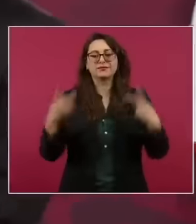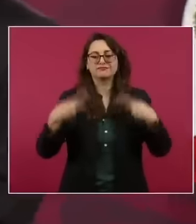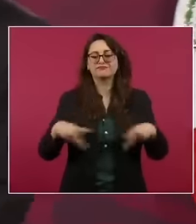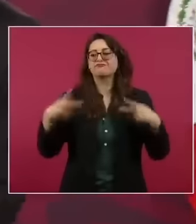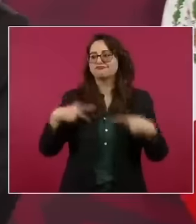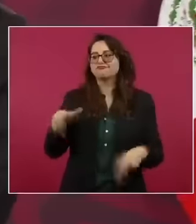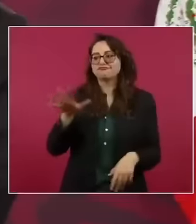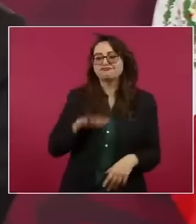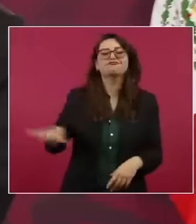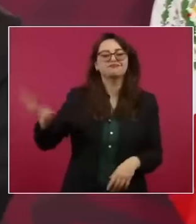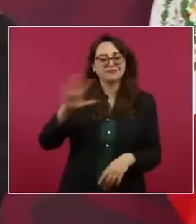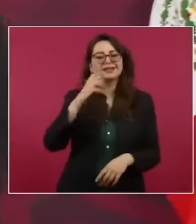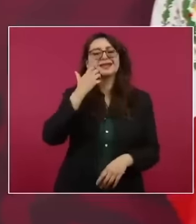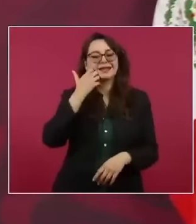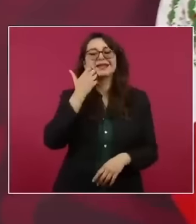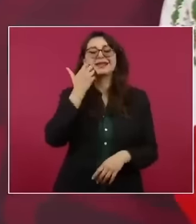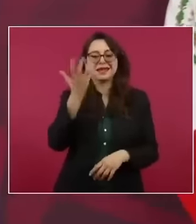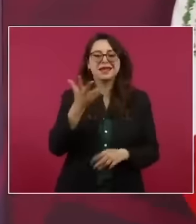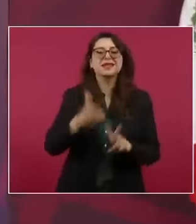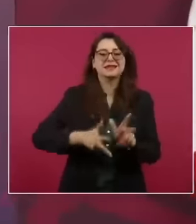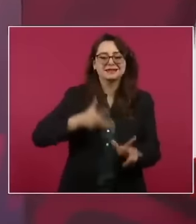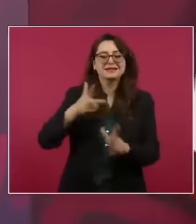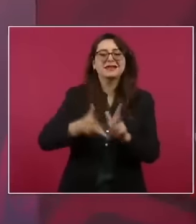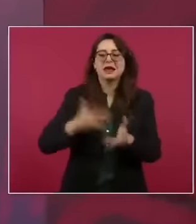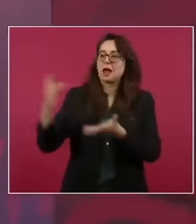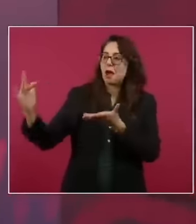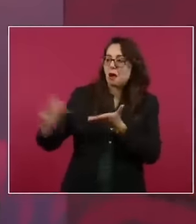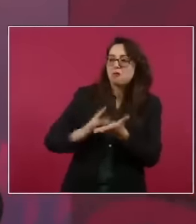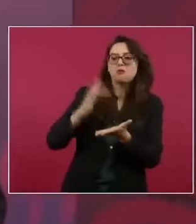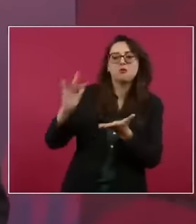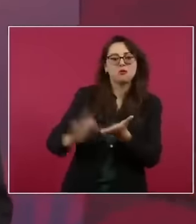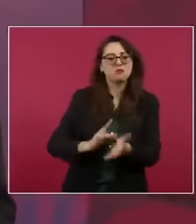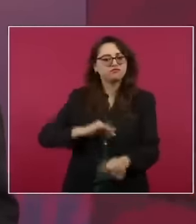apoyo, el respaldo de la gente.